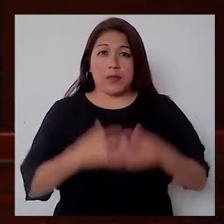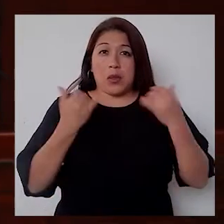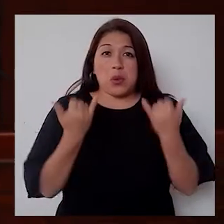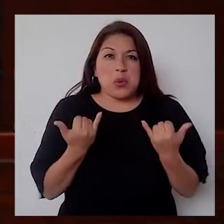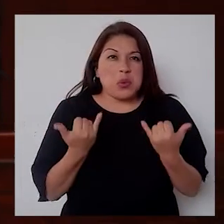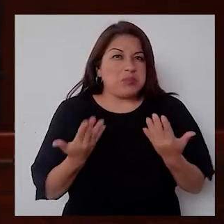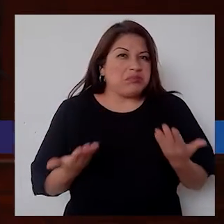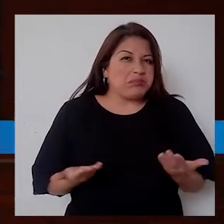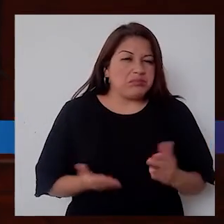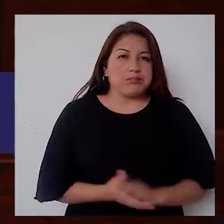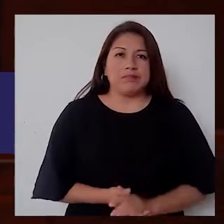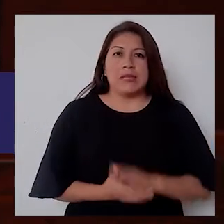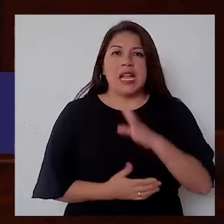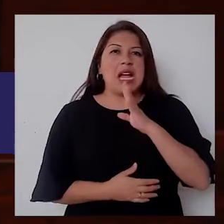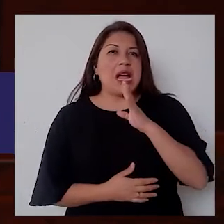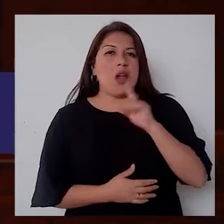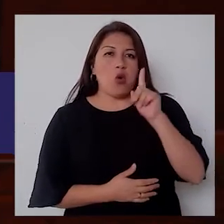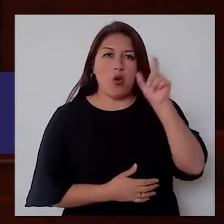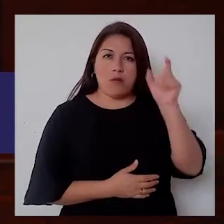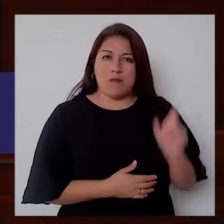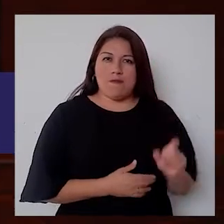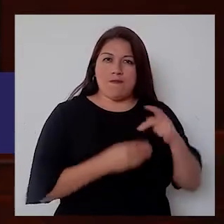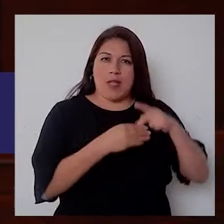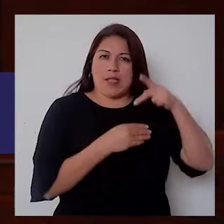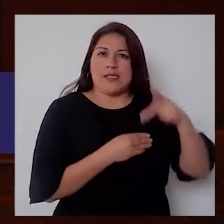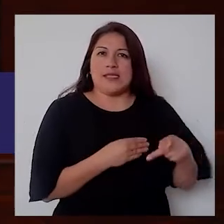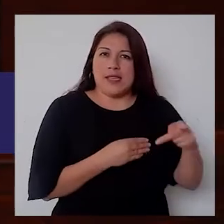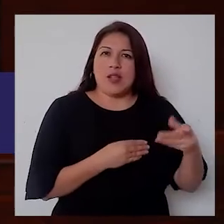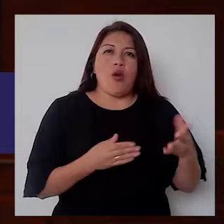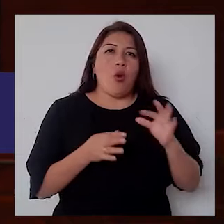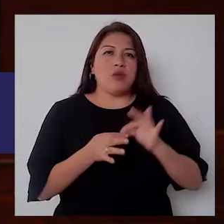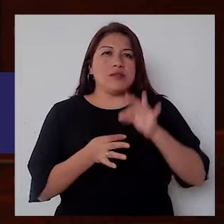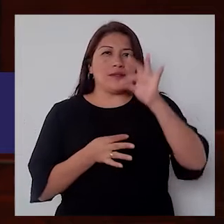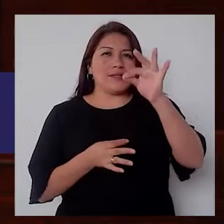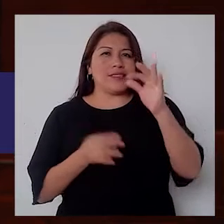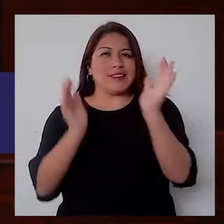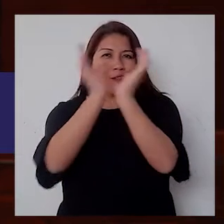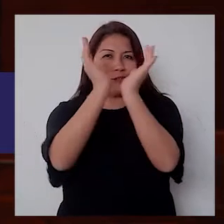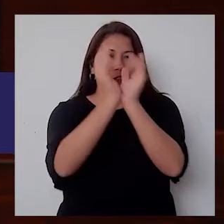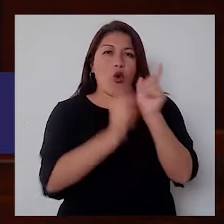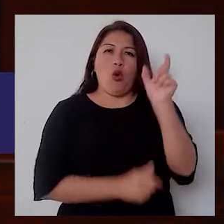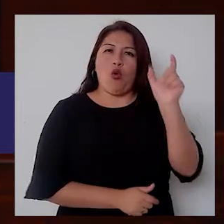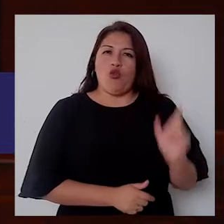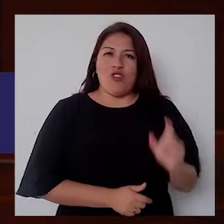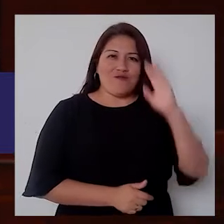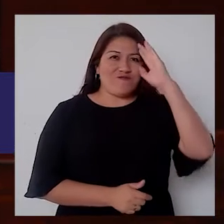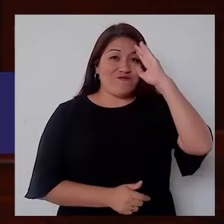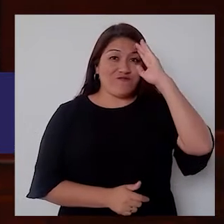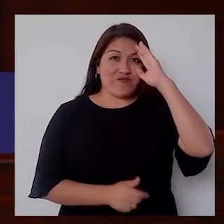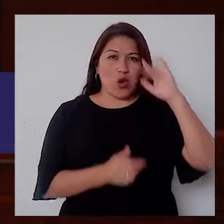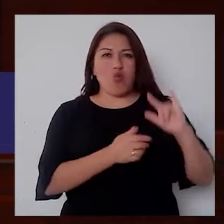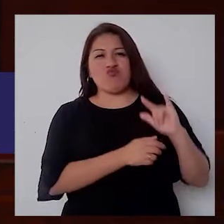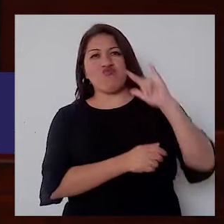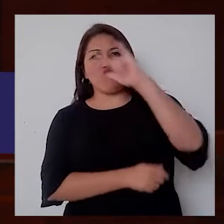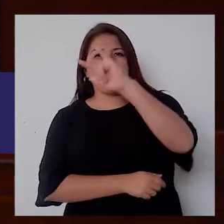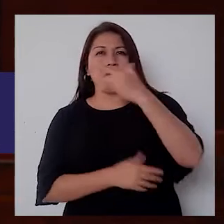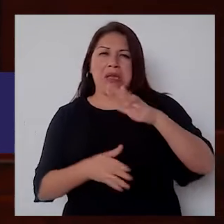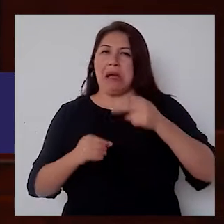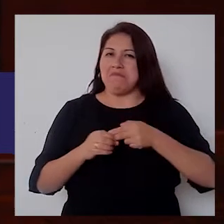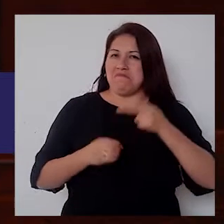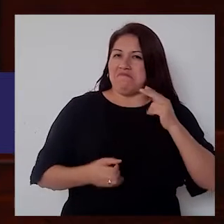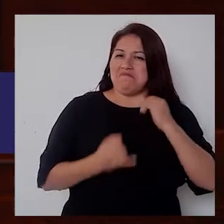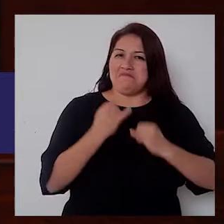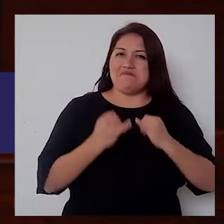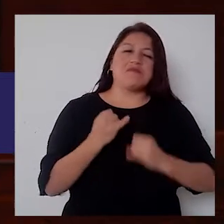Hoy hablaremos con un vecino del distrito de Surco, un oficial de la Fuerza Aérea del Perú en retiro, que recibió una